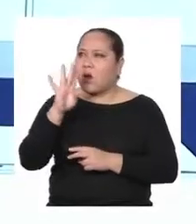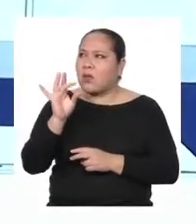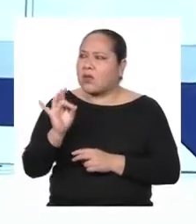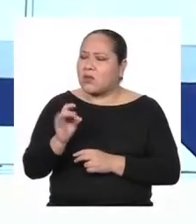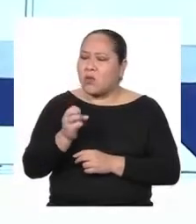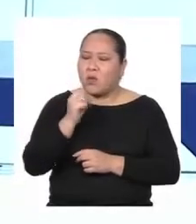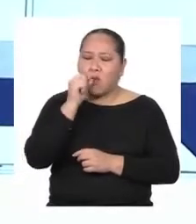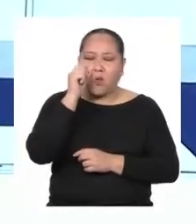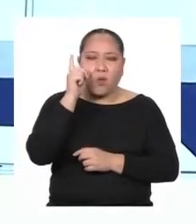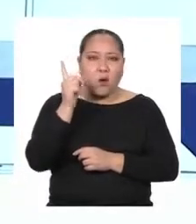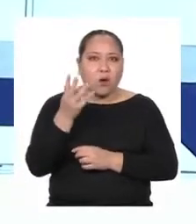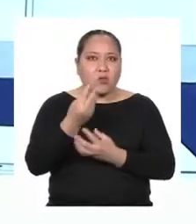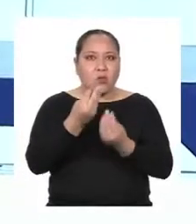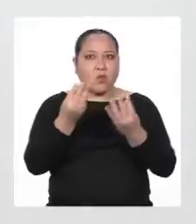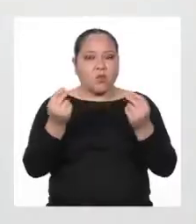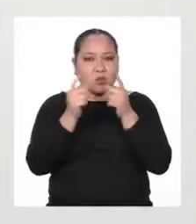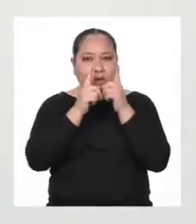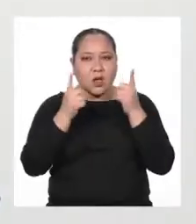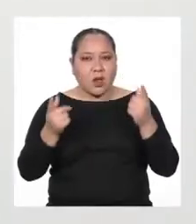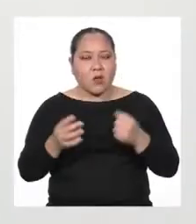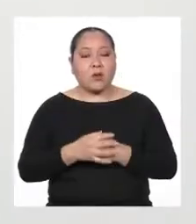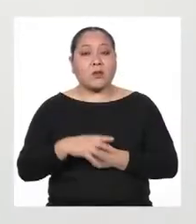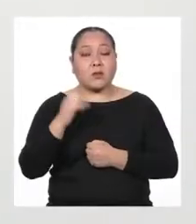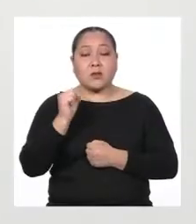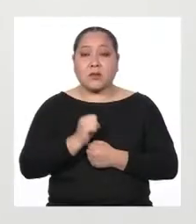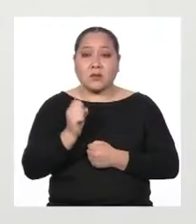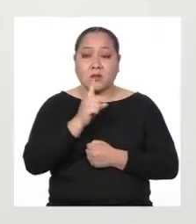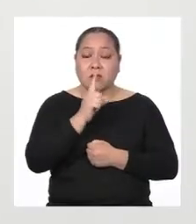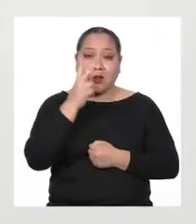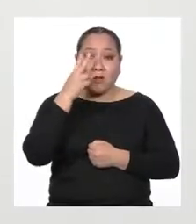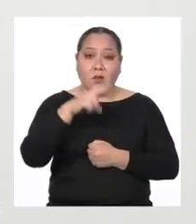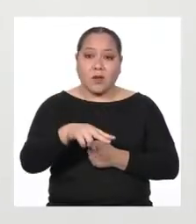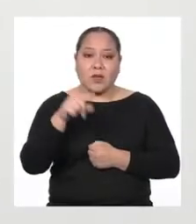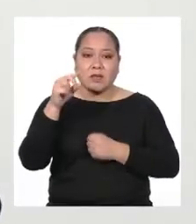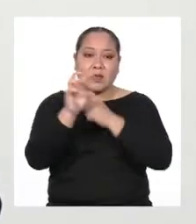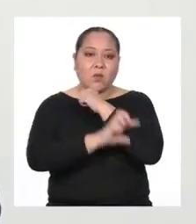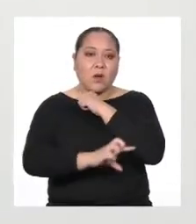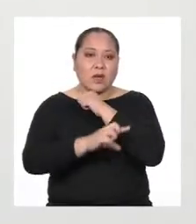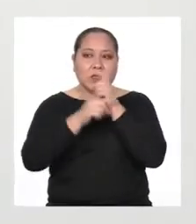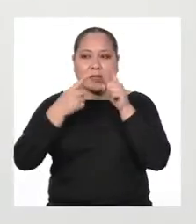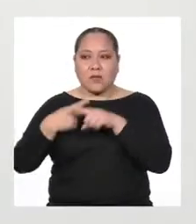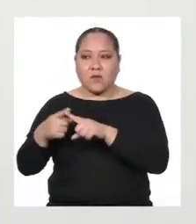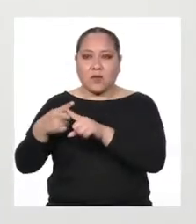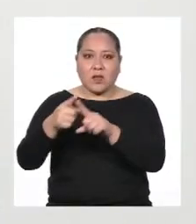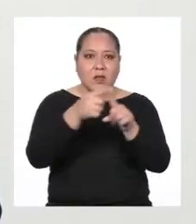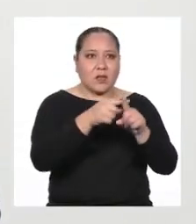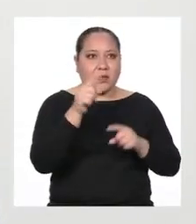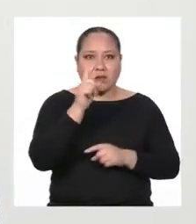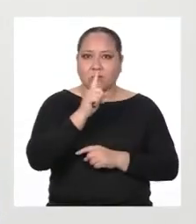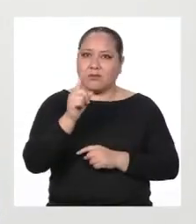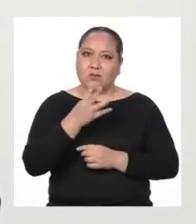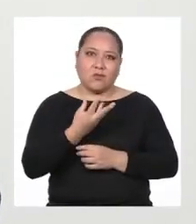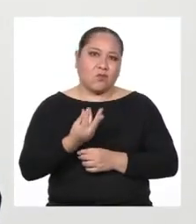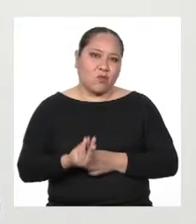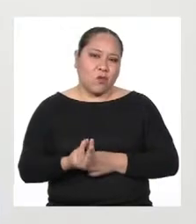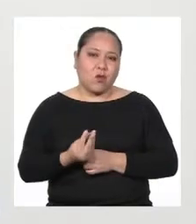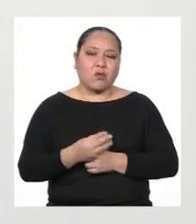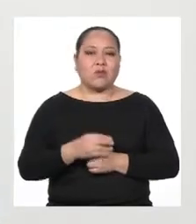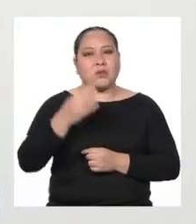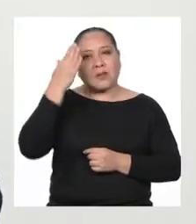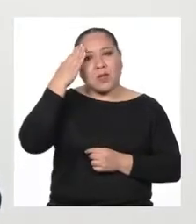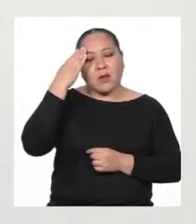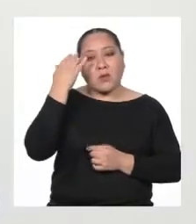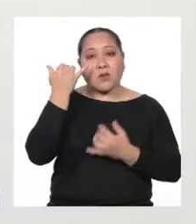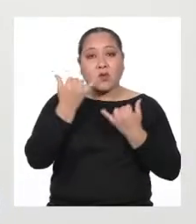¡Wow! ¡Es un montón! Aunque no lo creas, para un país tan diverso como el Perú No lo es tanto Sabemos